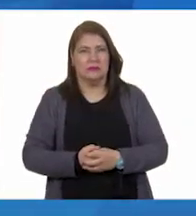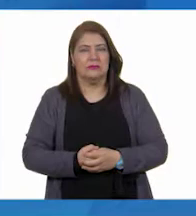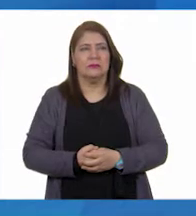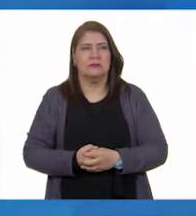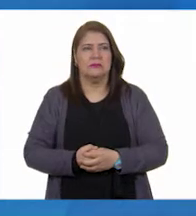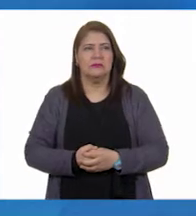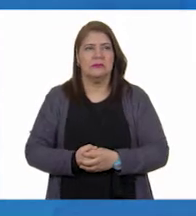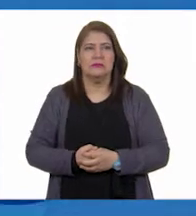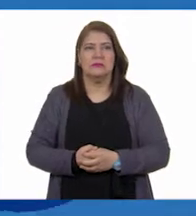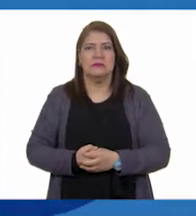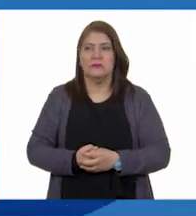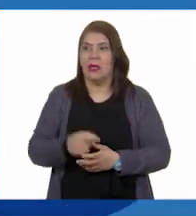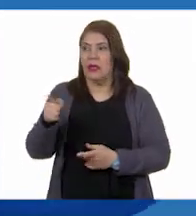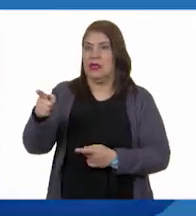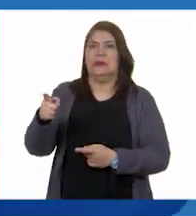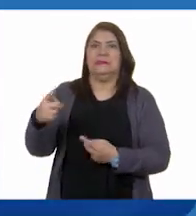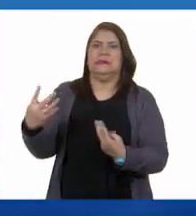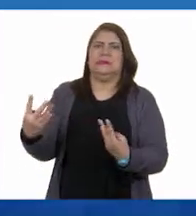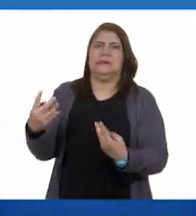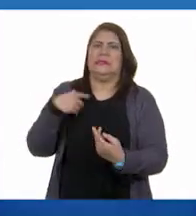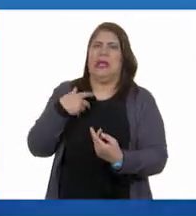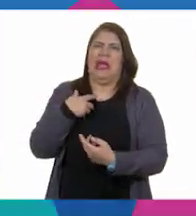También me grita.